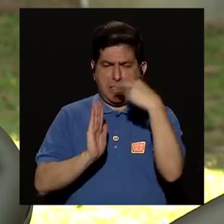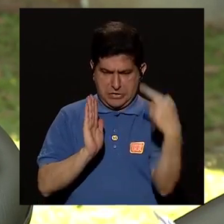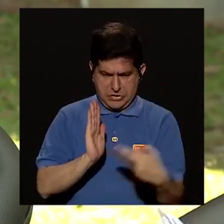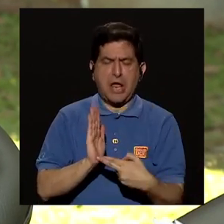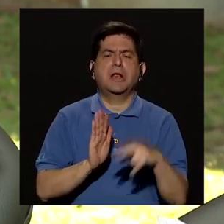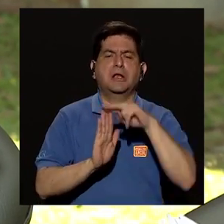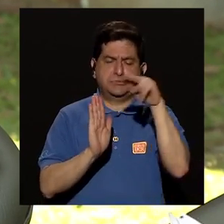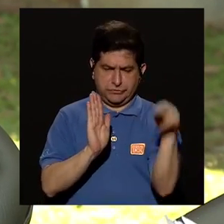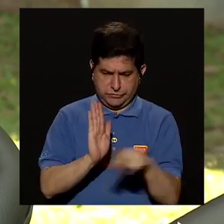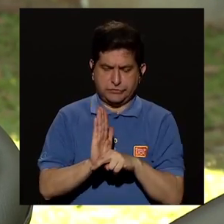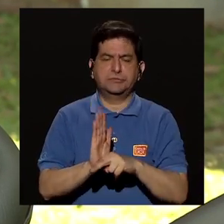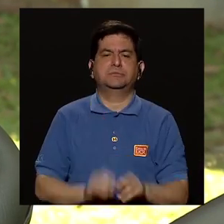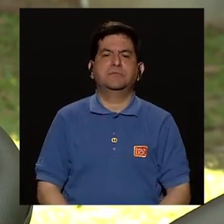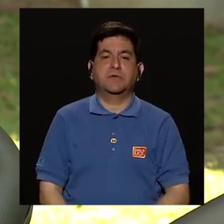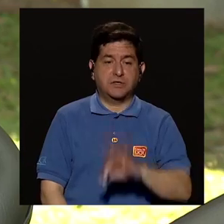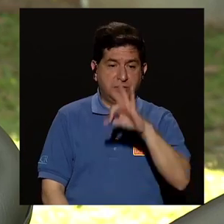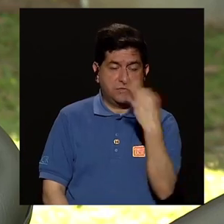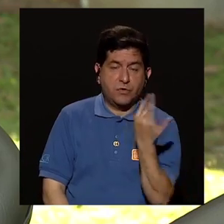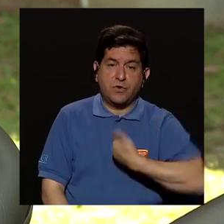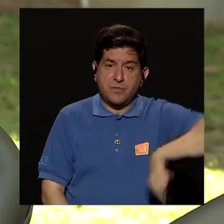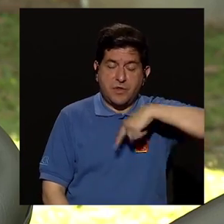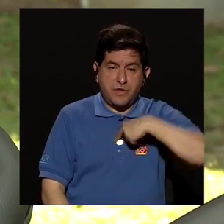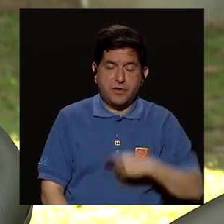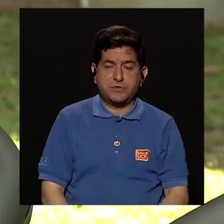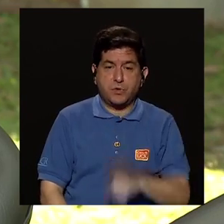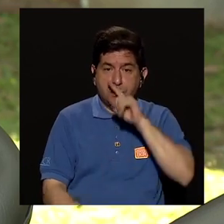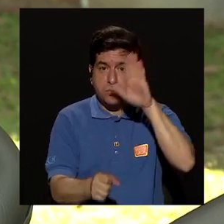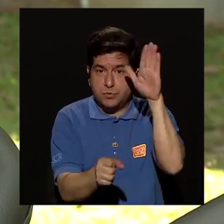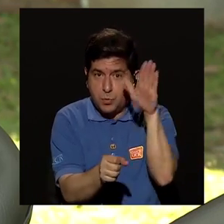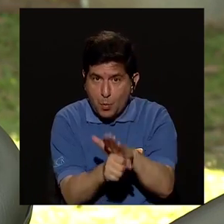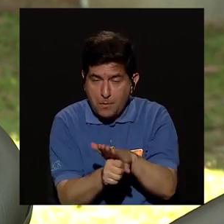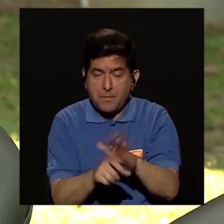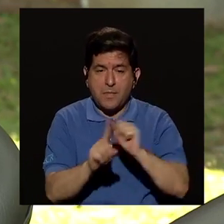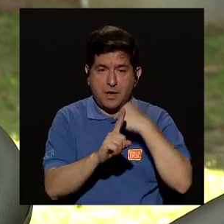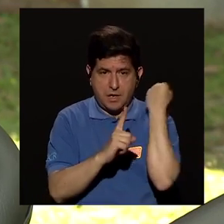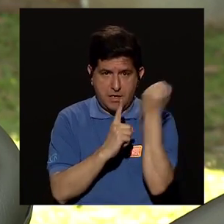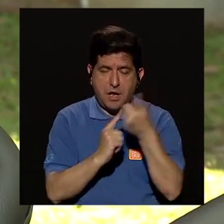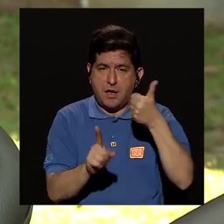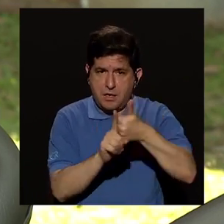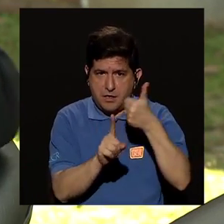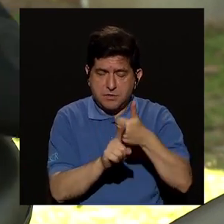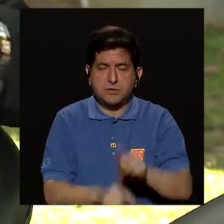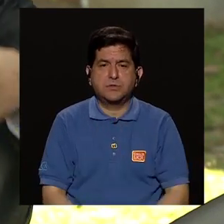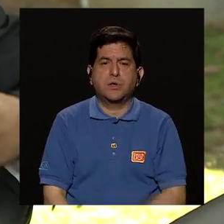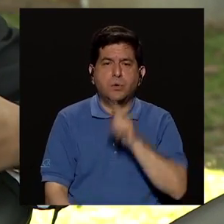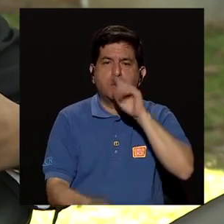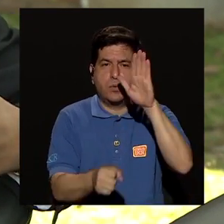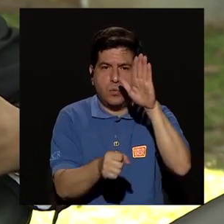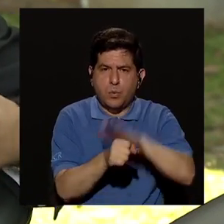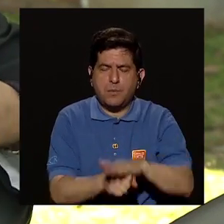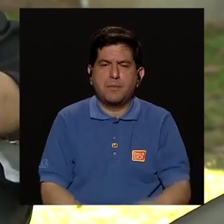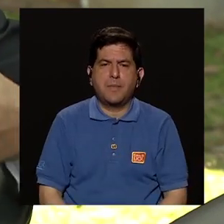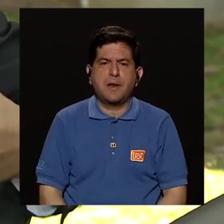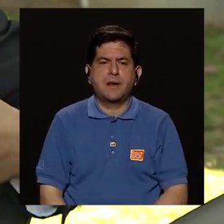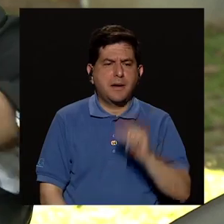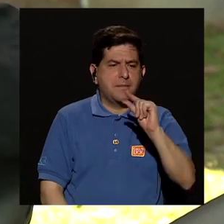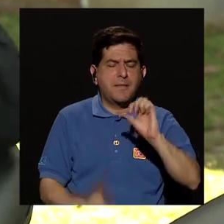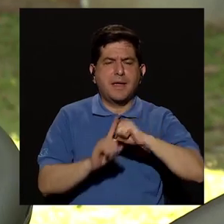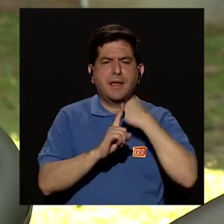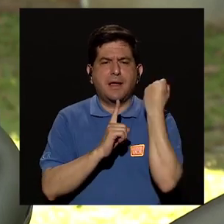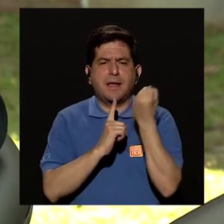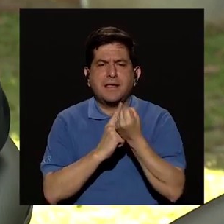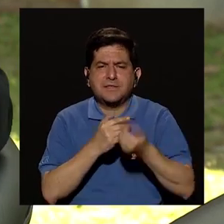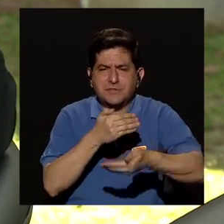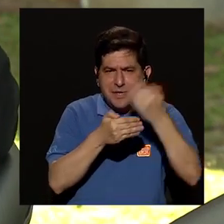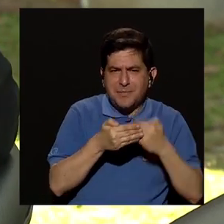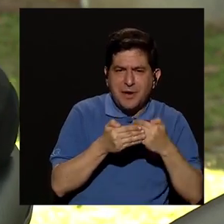reglas, tiene sus normas y la manera de irnos acercando a cumplirlas en la sociedad como tal es irlas cumpliendo en la pequeña sociedad que es la